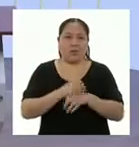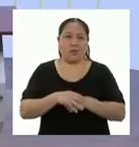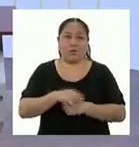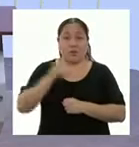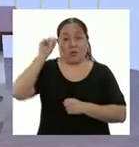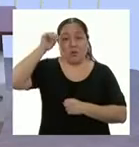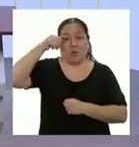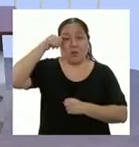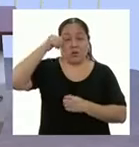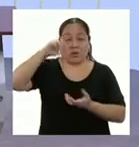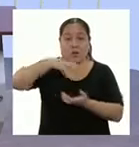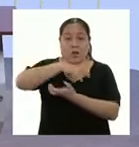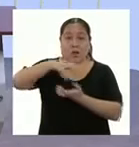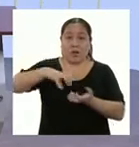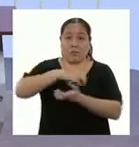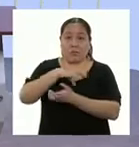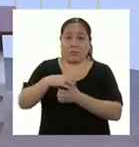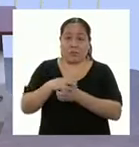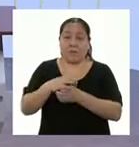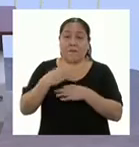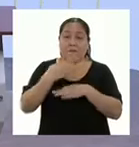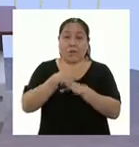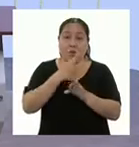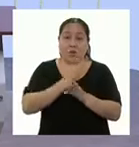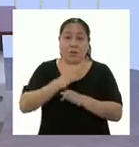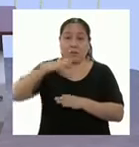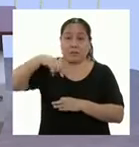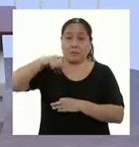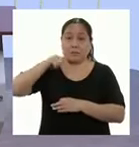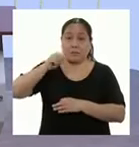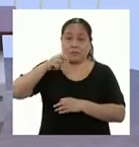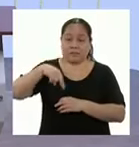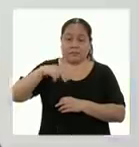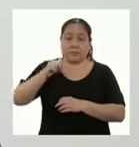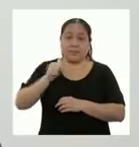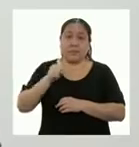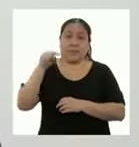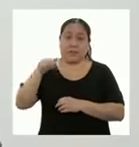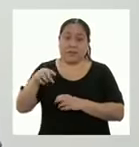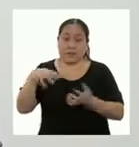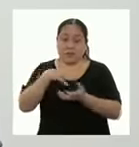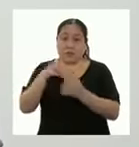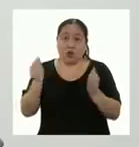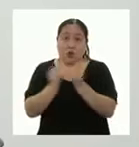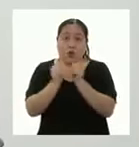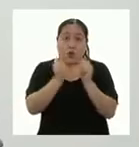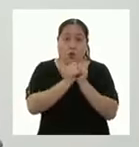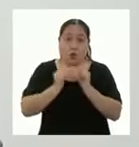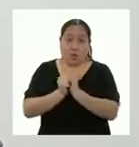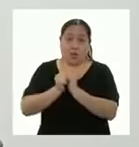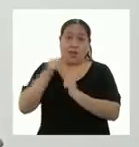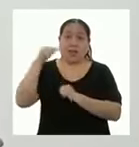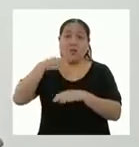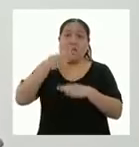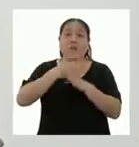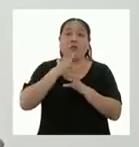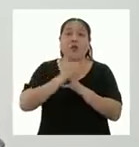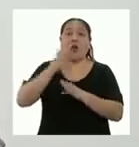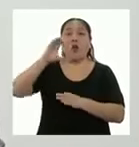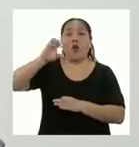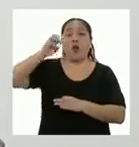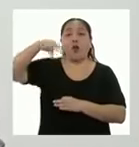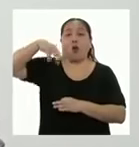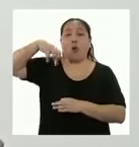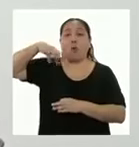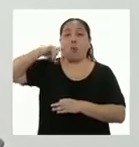cuando combinamos figuras geométricas planas, se forman las figuras compuestas. Estas pueden incluir cuadrados,